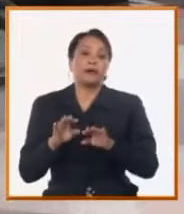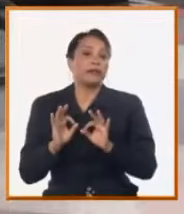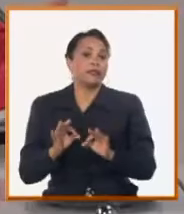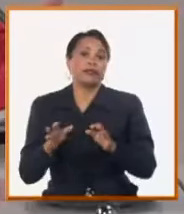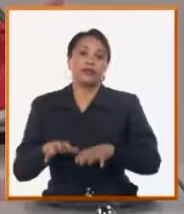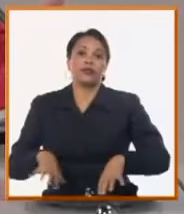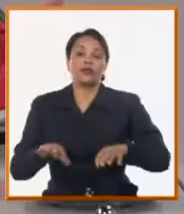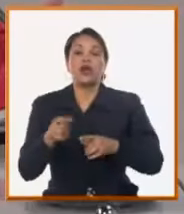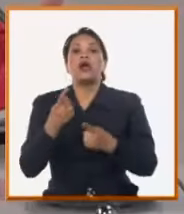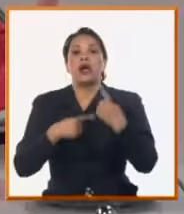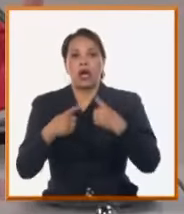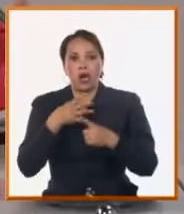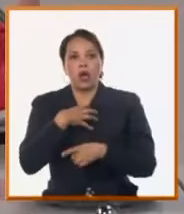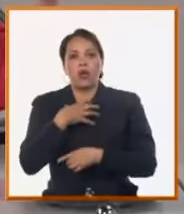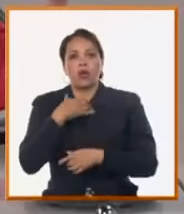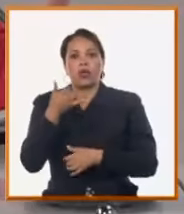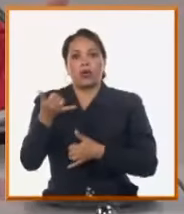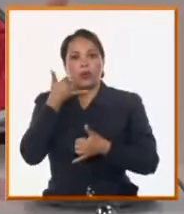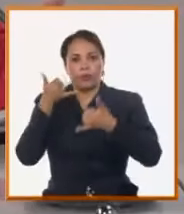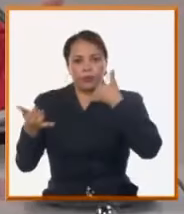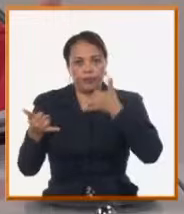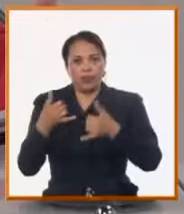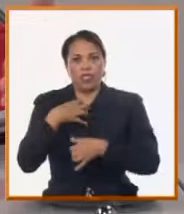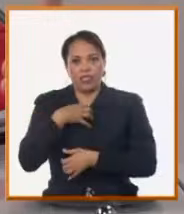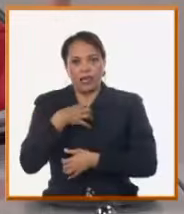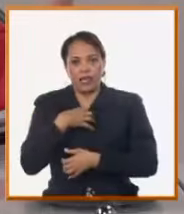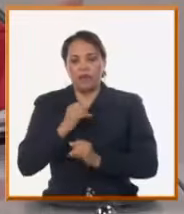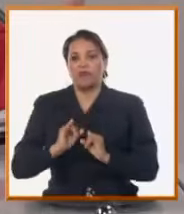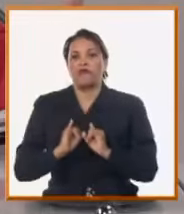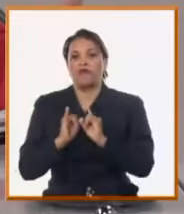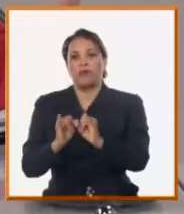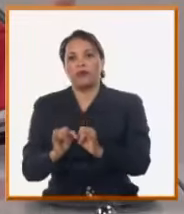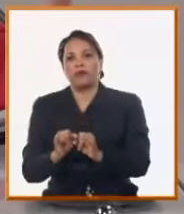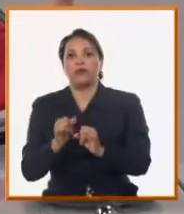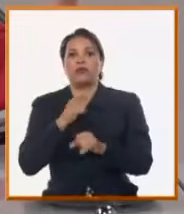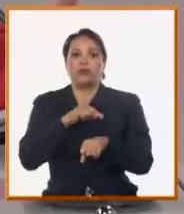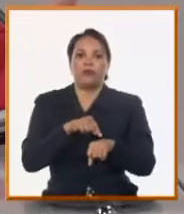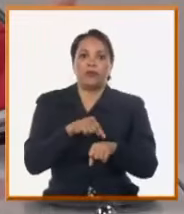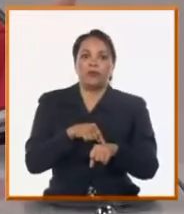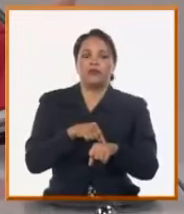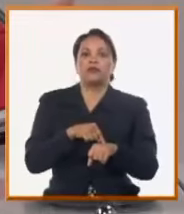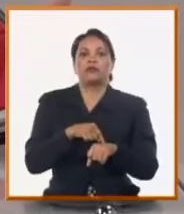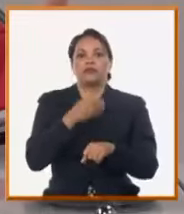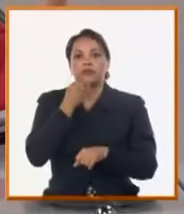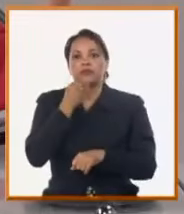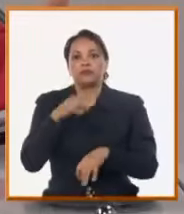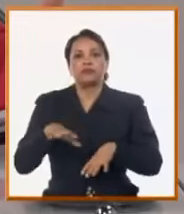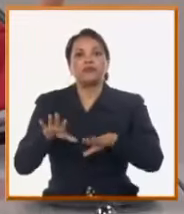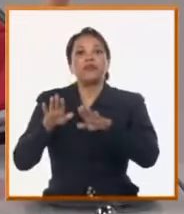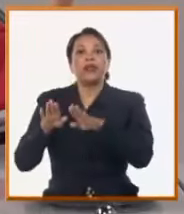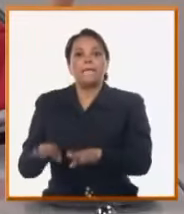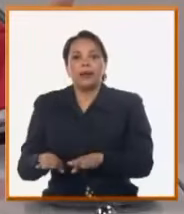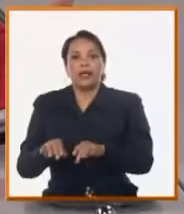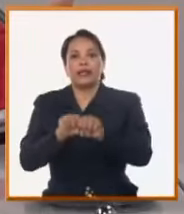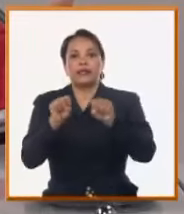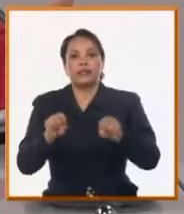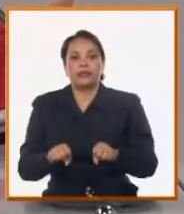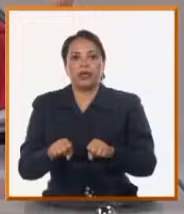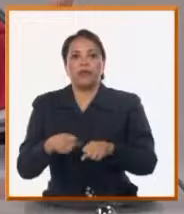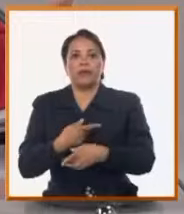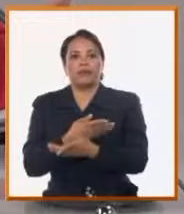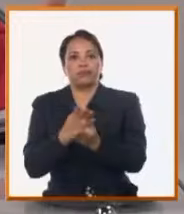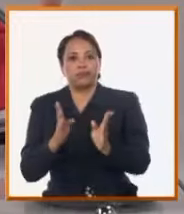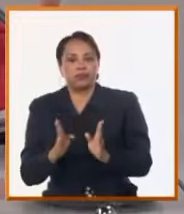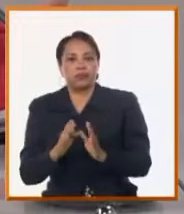aunque existen los medios de comunicación y la información de que en determinados momentos vamos a parar un sistema para poder dar el